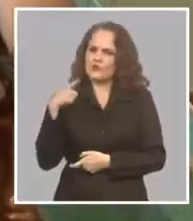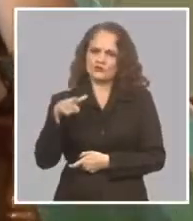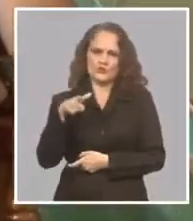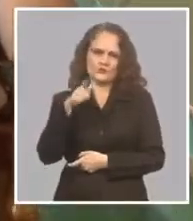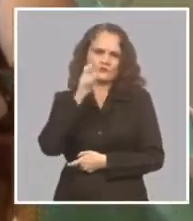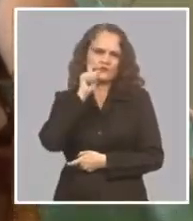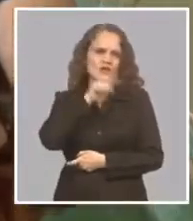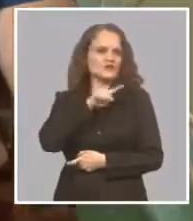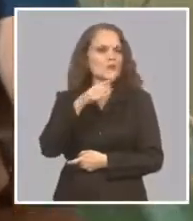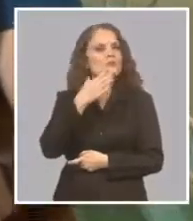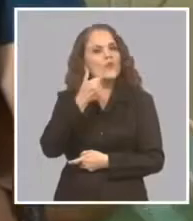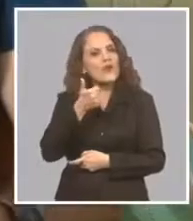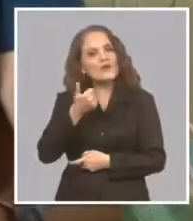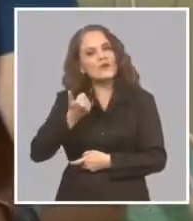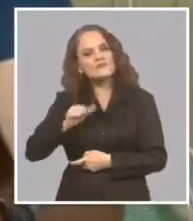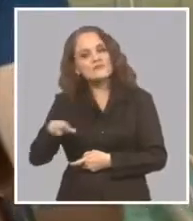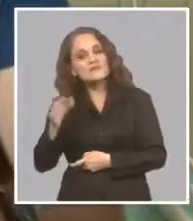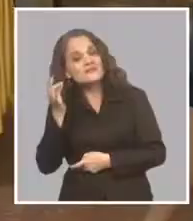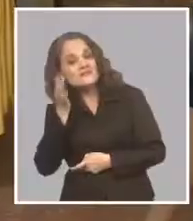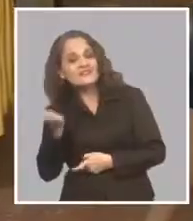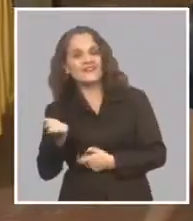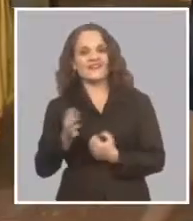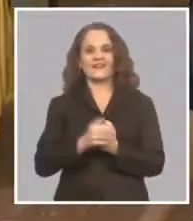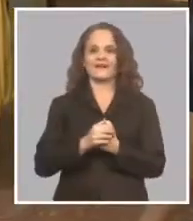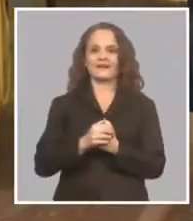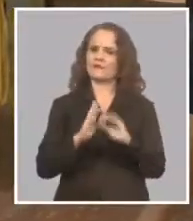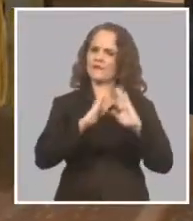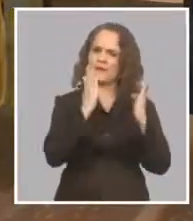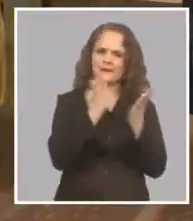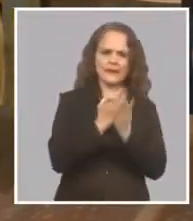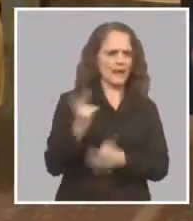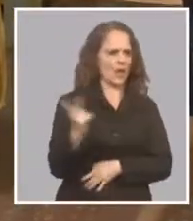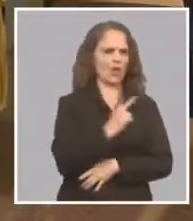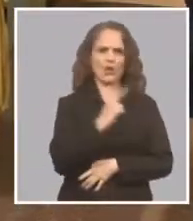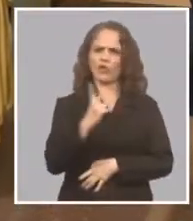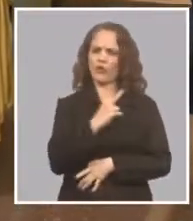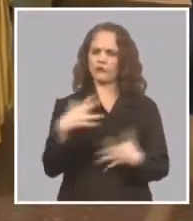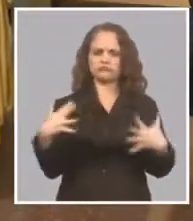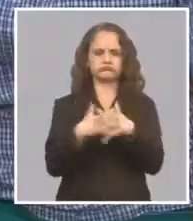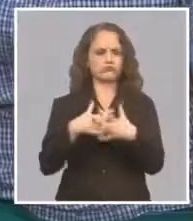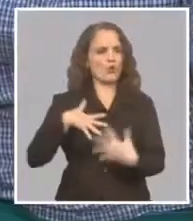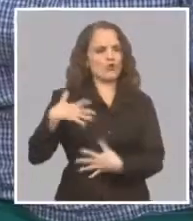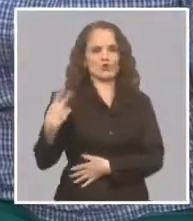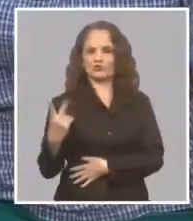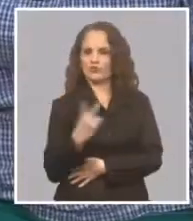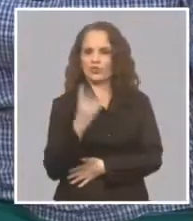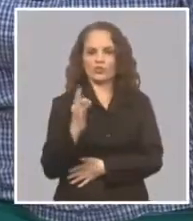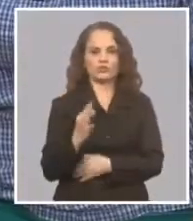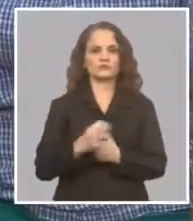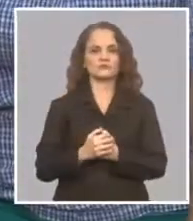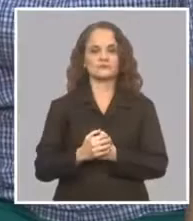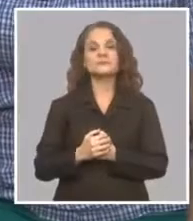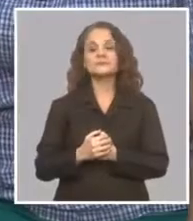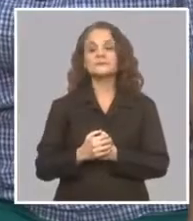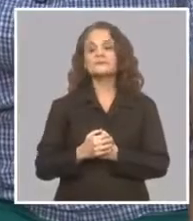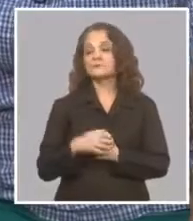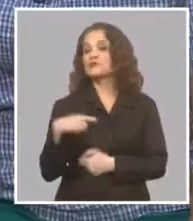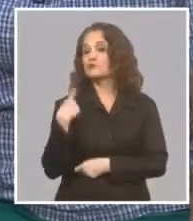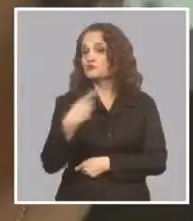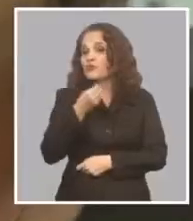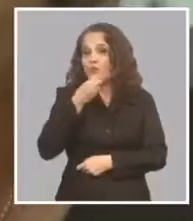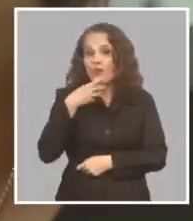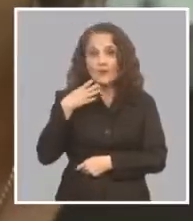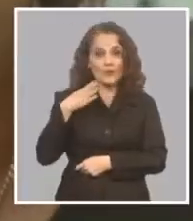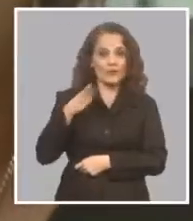hija, con la familia Toda la familia, tanto la de nosotros como la suya Está muy orgullosa de él Realmente podemos venir a trabajar por el apoyo de las